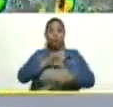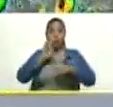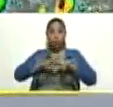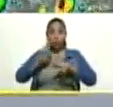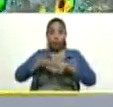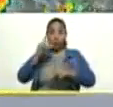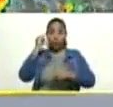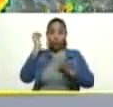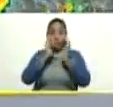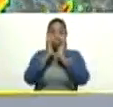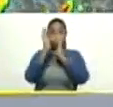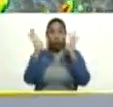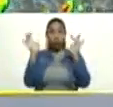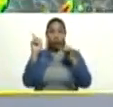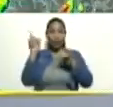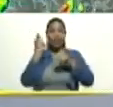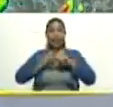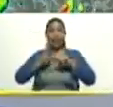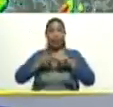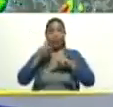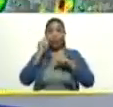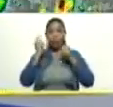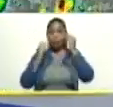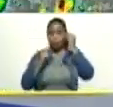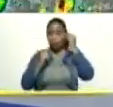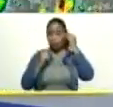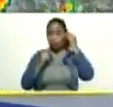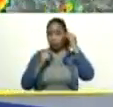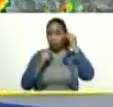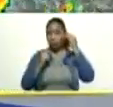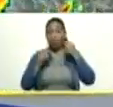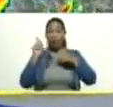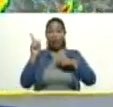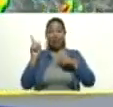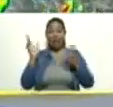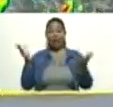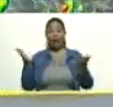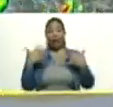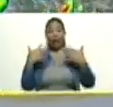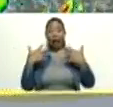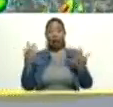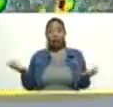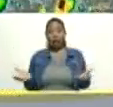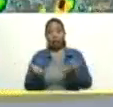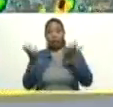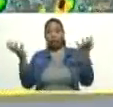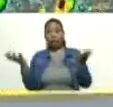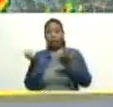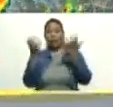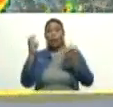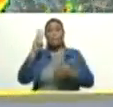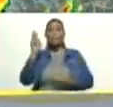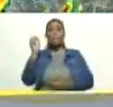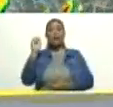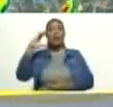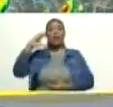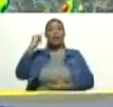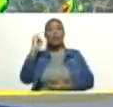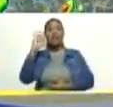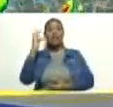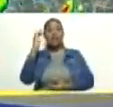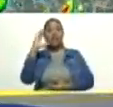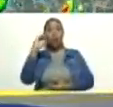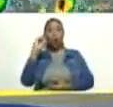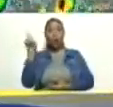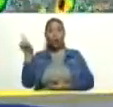Jesús. Por eso es se llama el fenómeno del niño. Es un calentamiento del Pacífico. Lo contrario del calentamiento en el